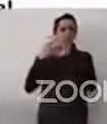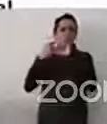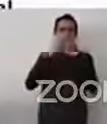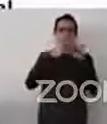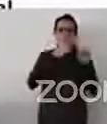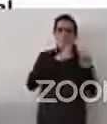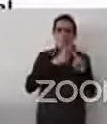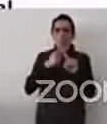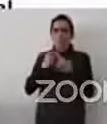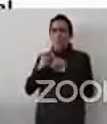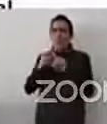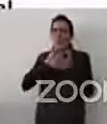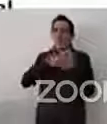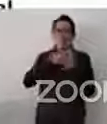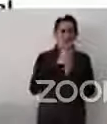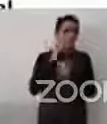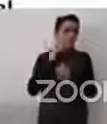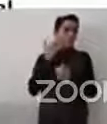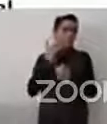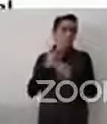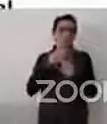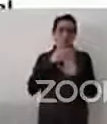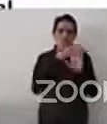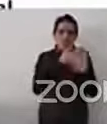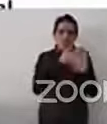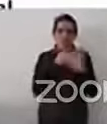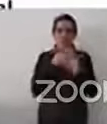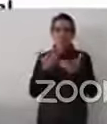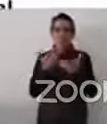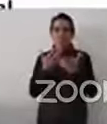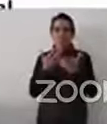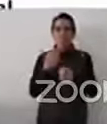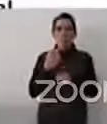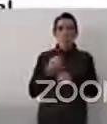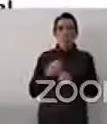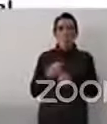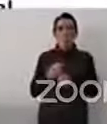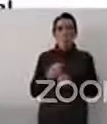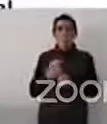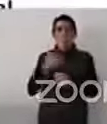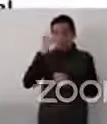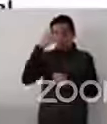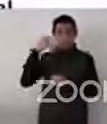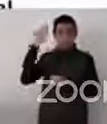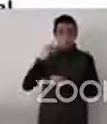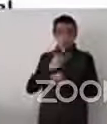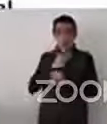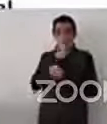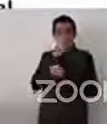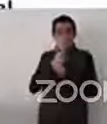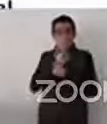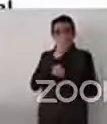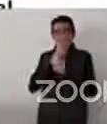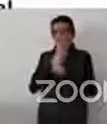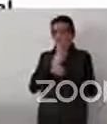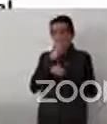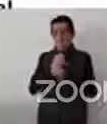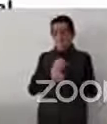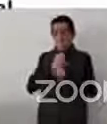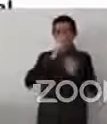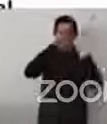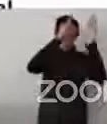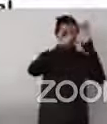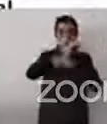Racial, que cabe recalcar que fue el primer tratado internacional per se aprobado en